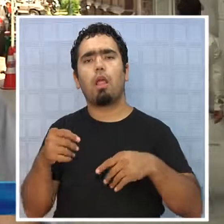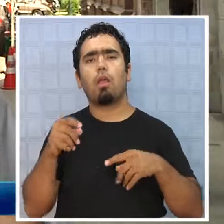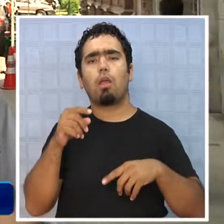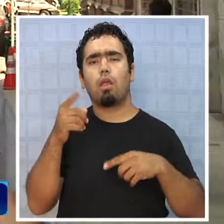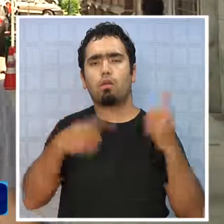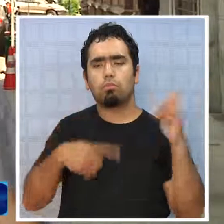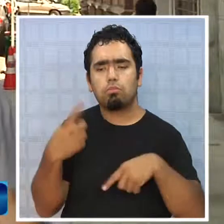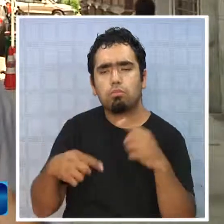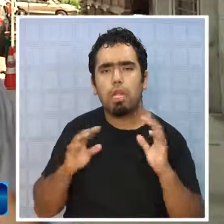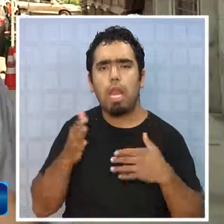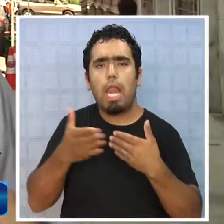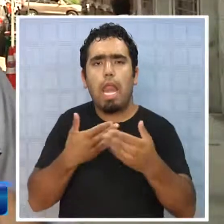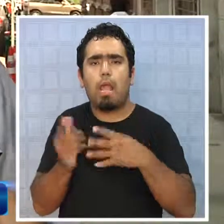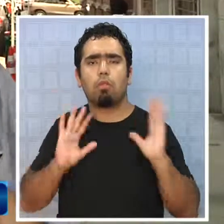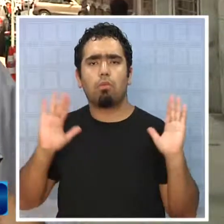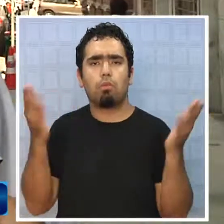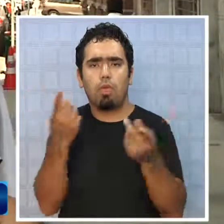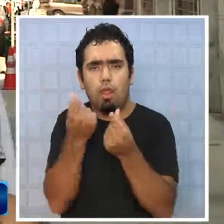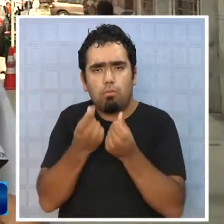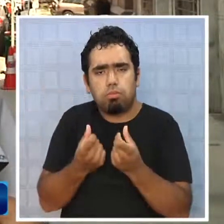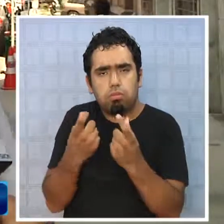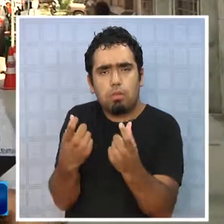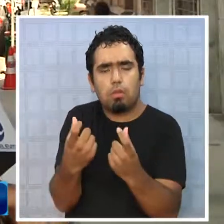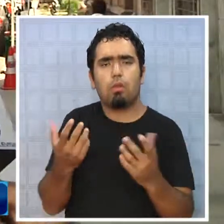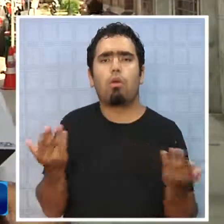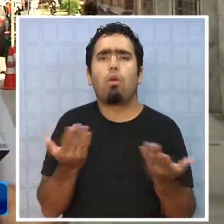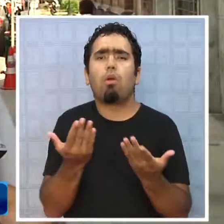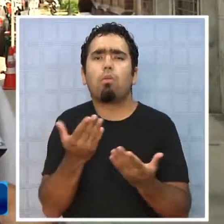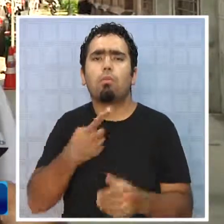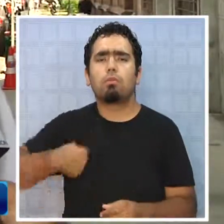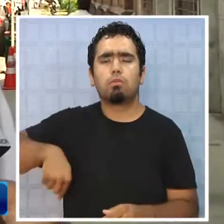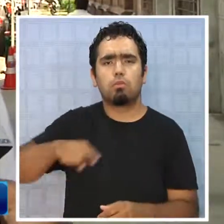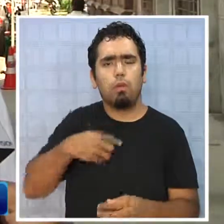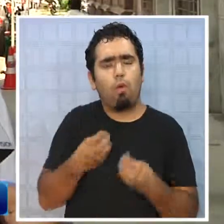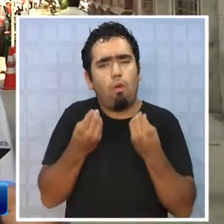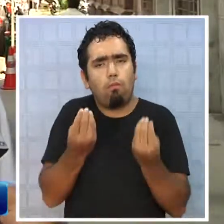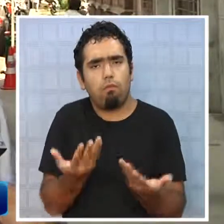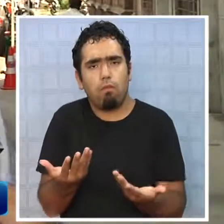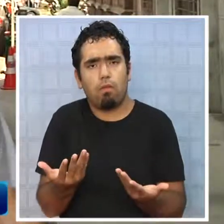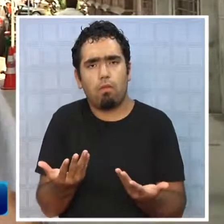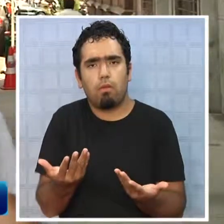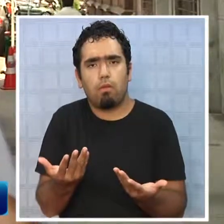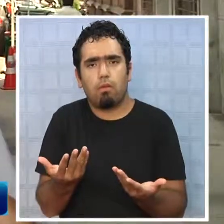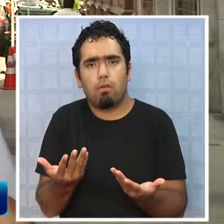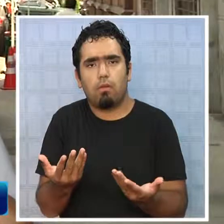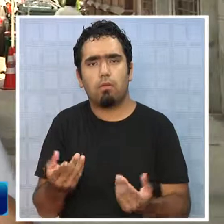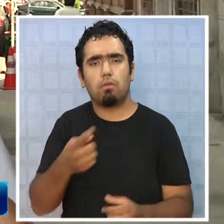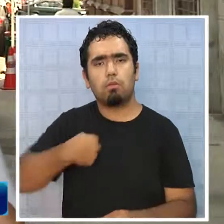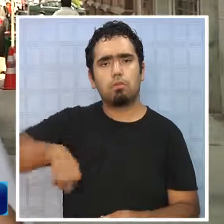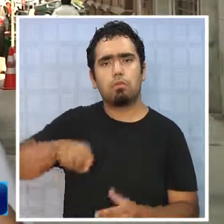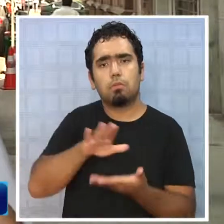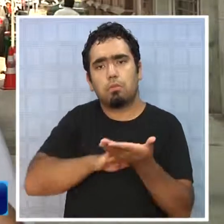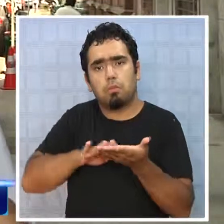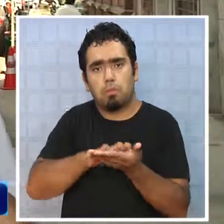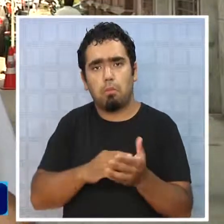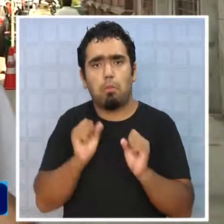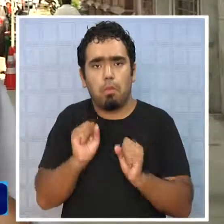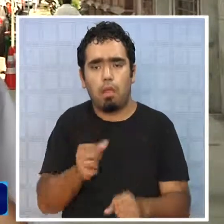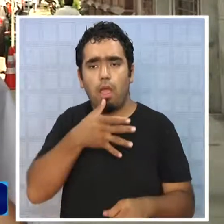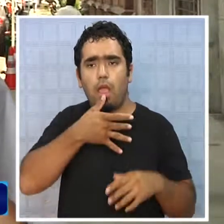obvio, como nosotros no tenemos ningún mecanismo para resolver sobre nuestros recursos hídricos, por ejemplo,